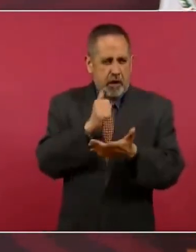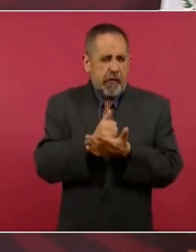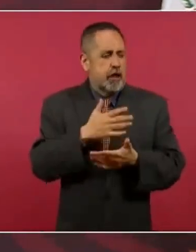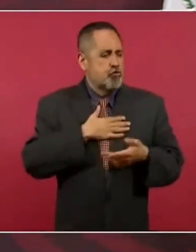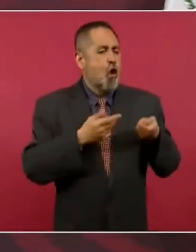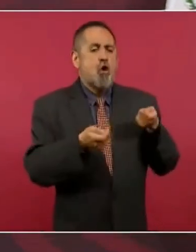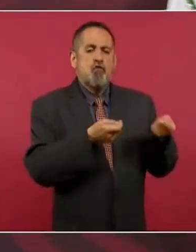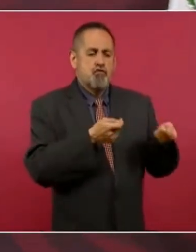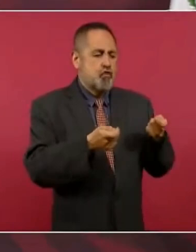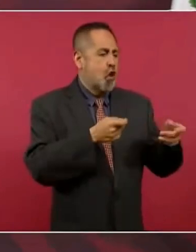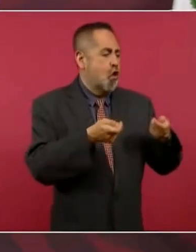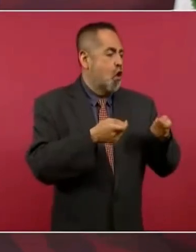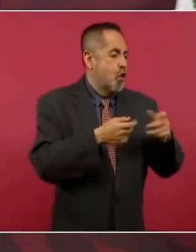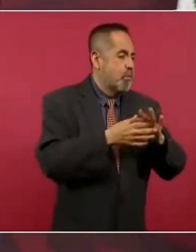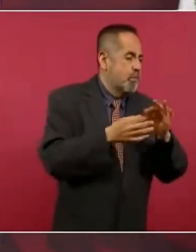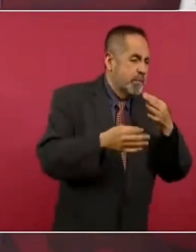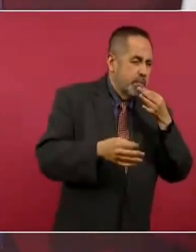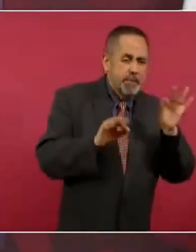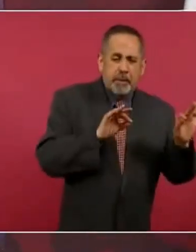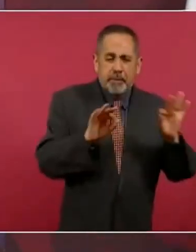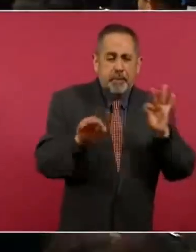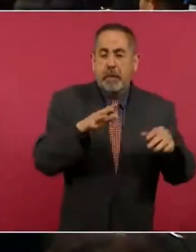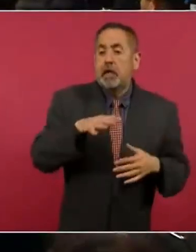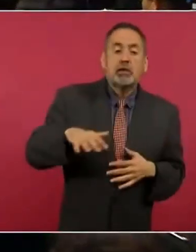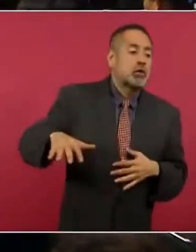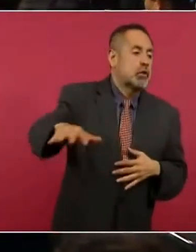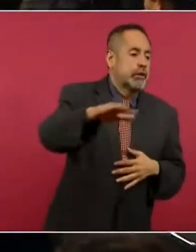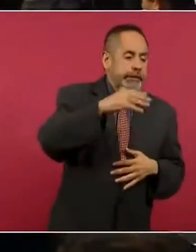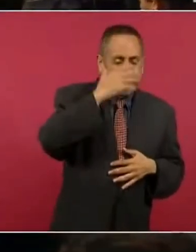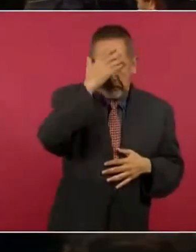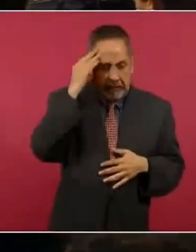y así dominamos la opinión general